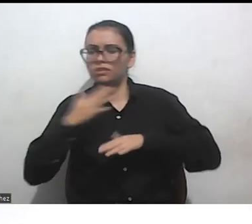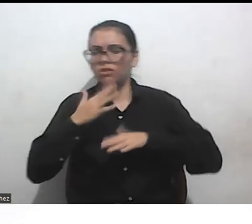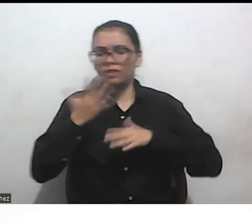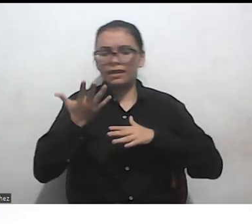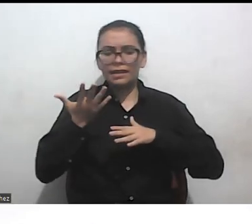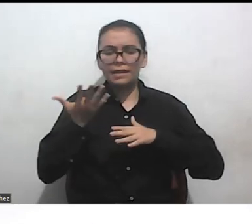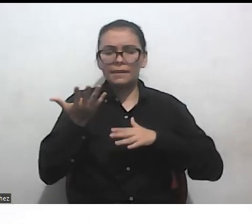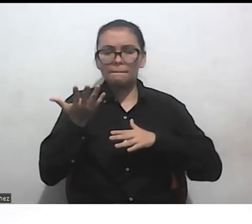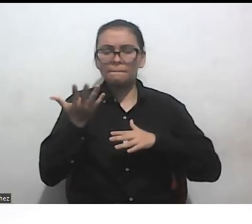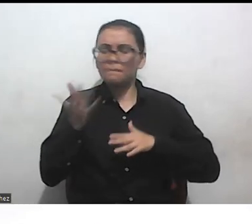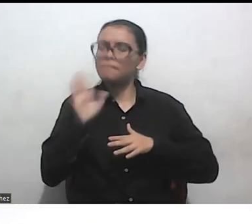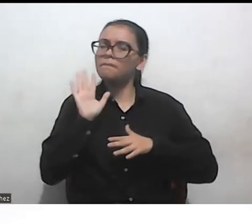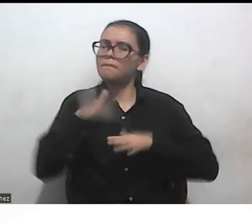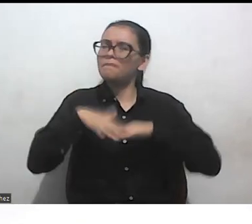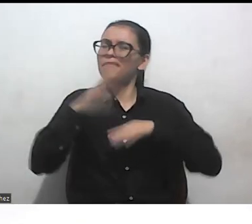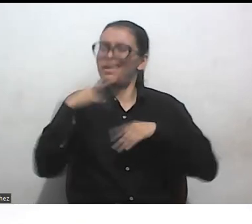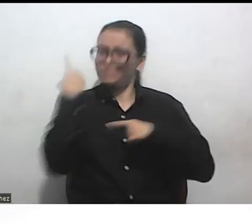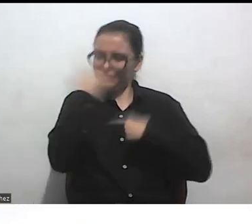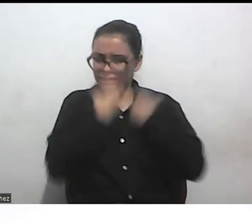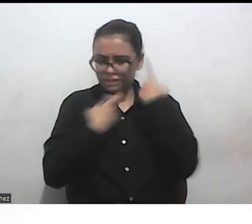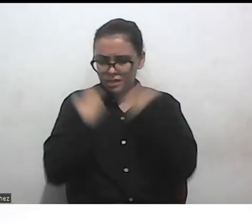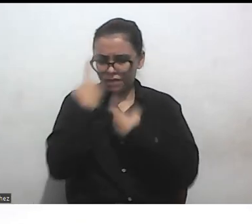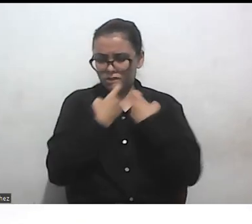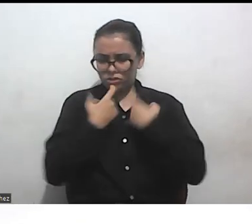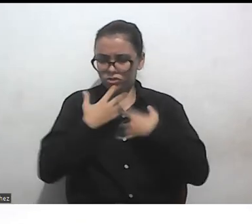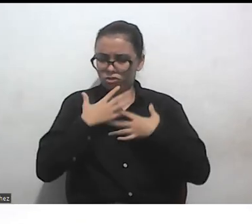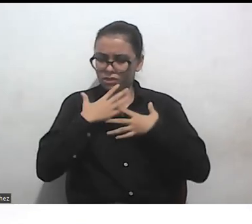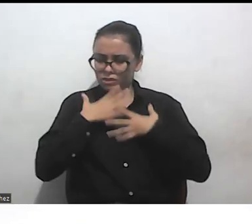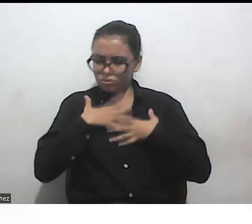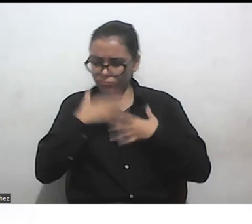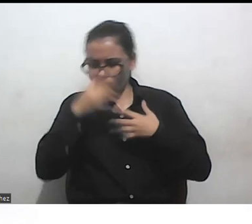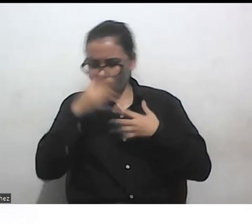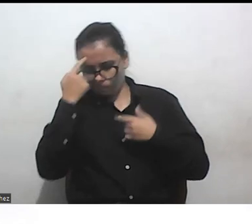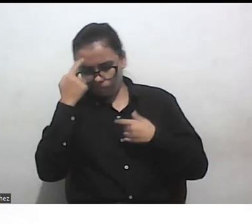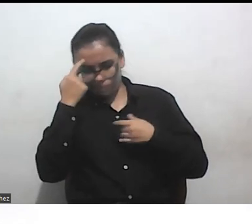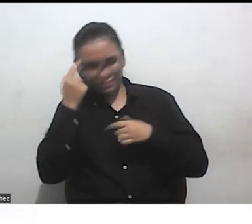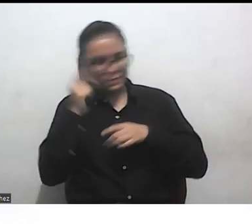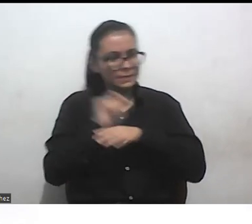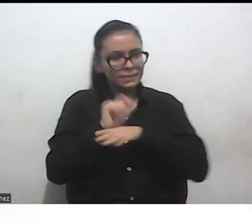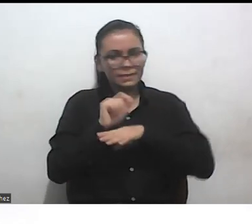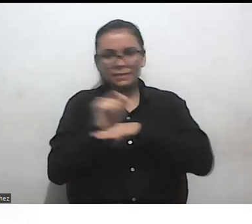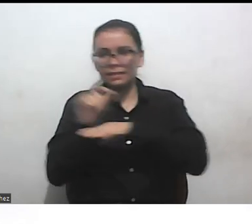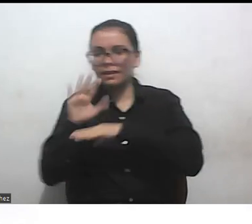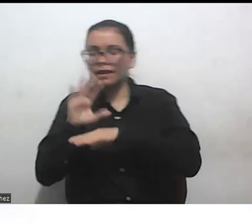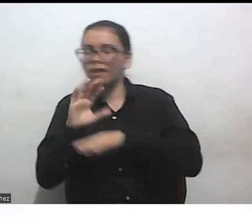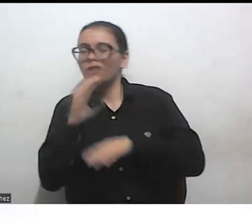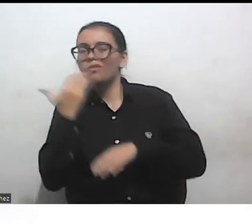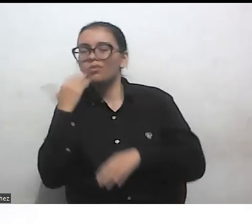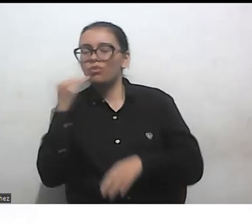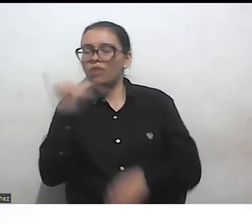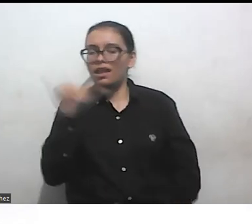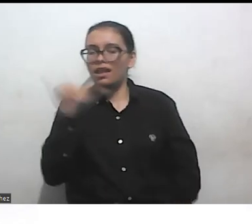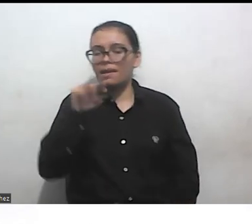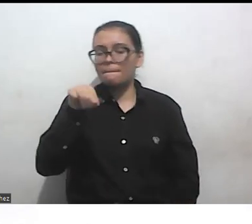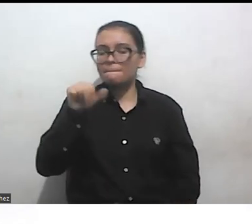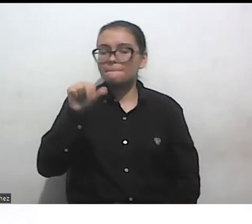reflexiones más abiertas y más críticas como la misma Mara Viveros y también de las autoras